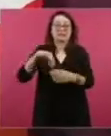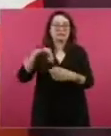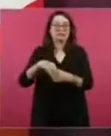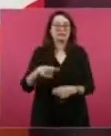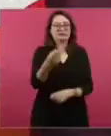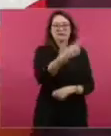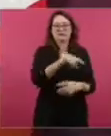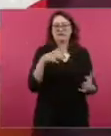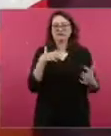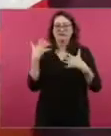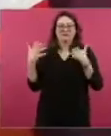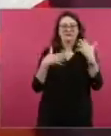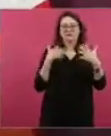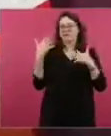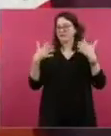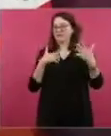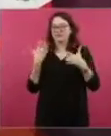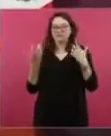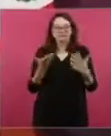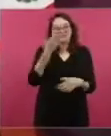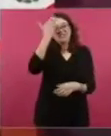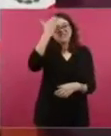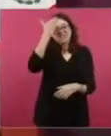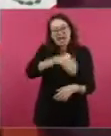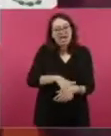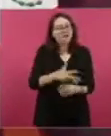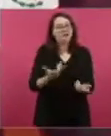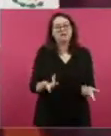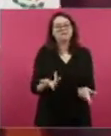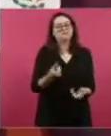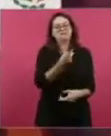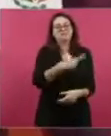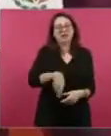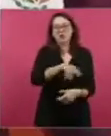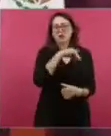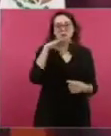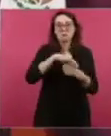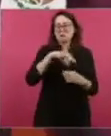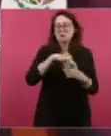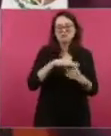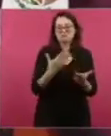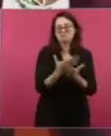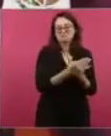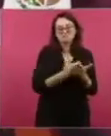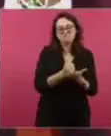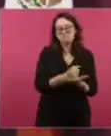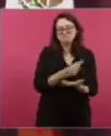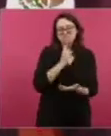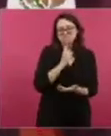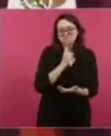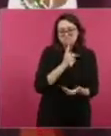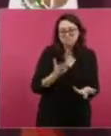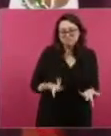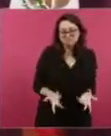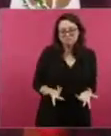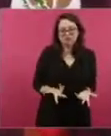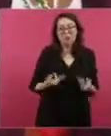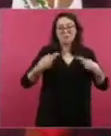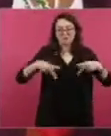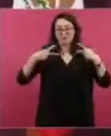quiere la transformación, quiere que continúe la transformación.